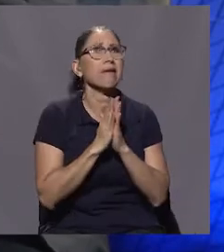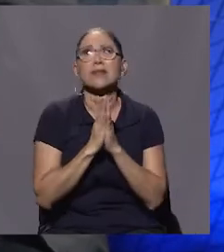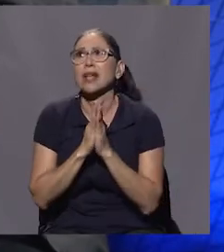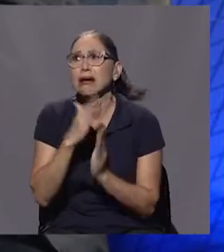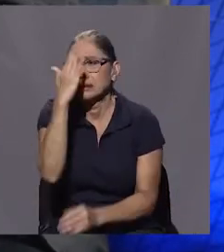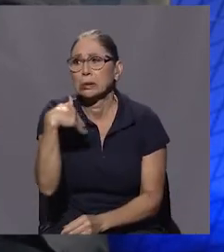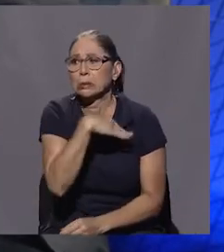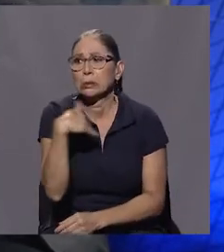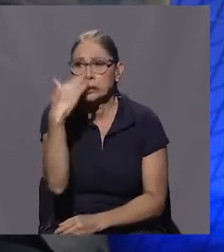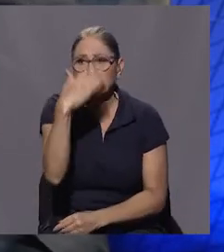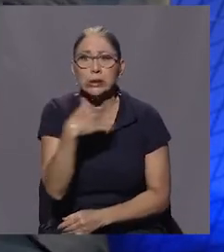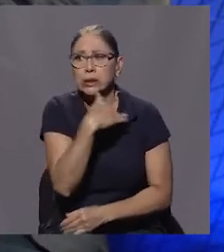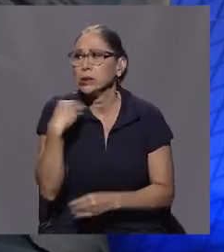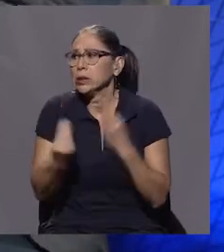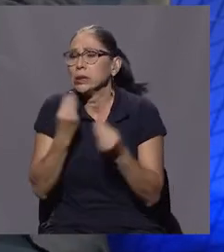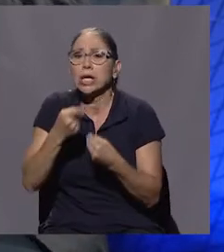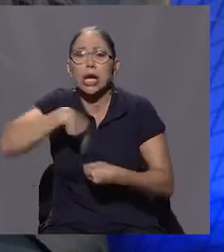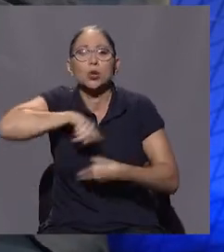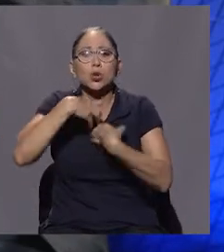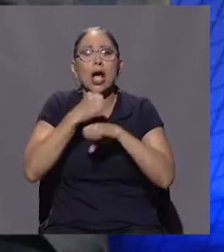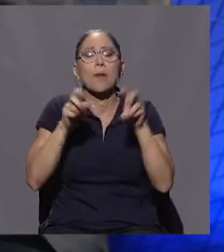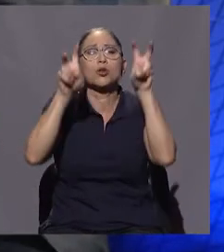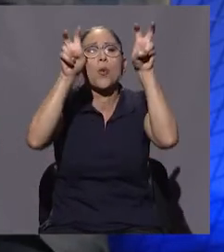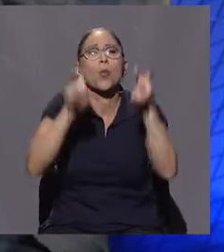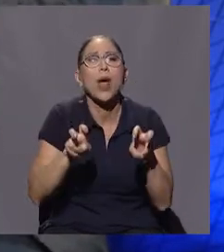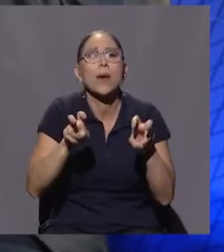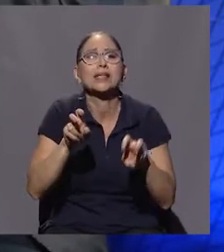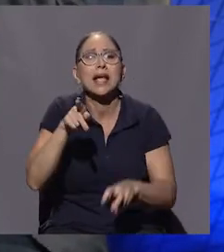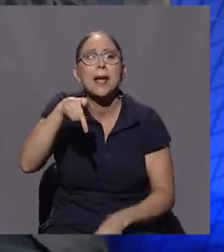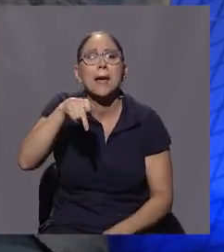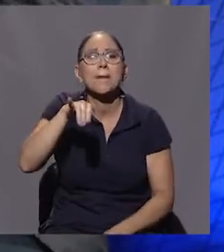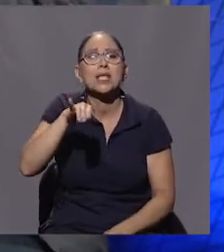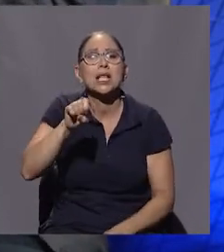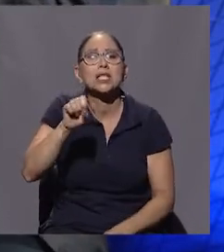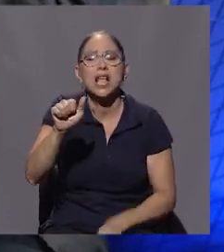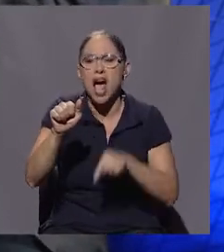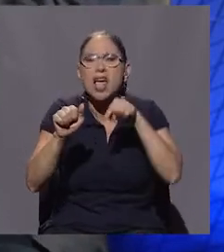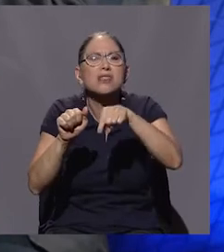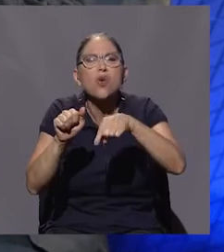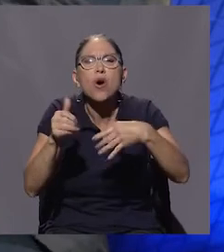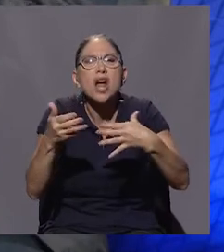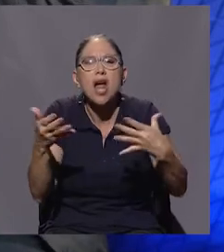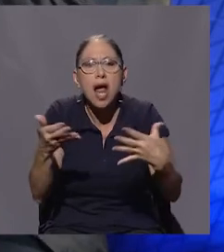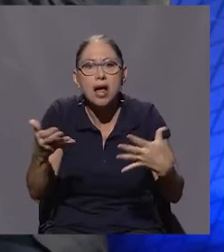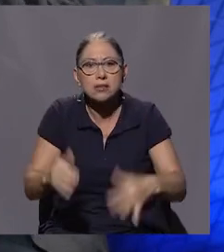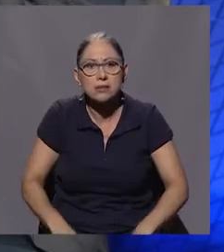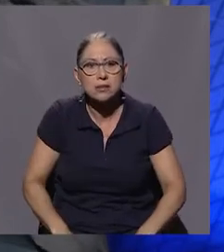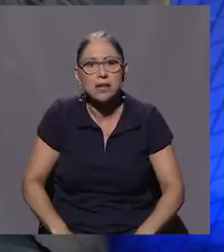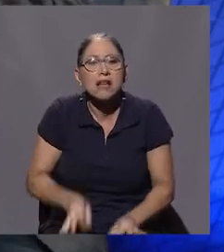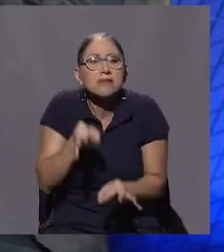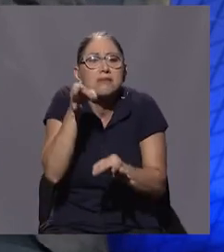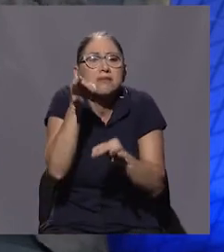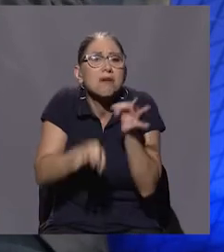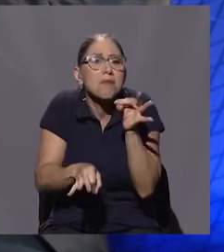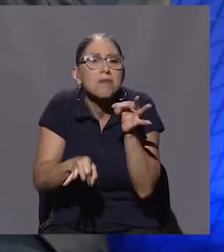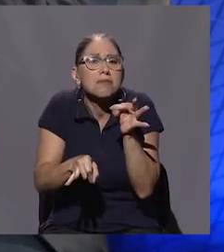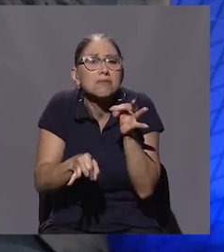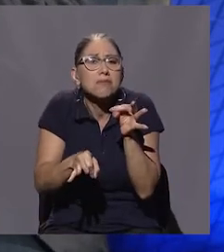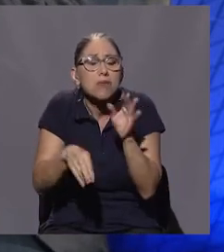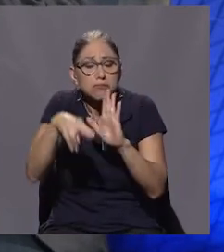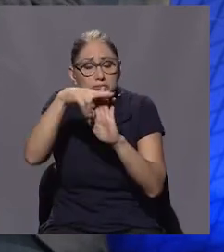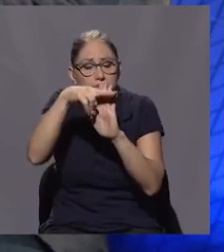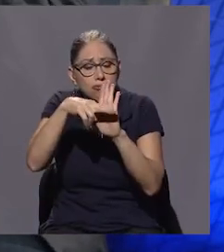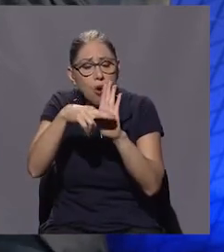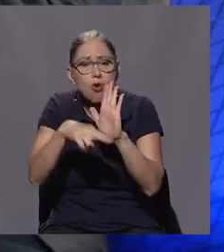que apliquemos las pruebas prisa. ¿Y qué son las pruebas prisa? Simplemente la aplicación de unas normas